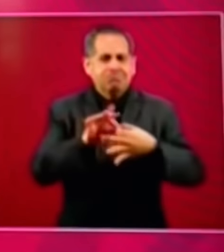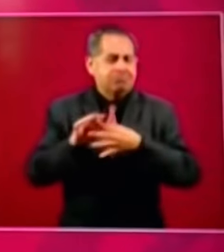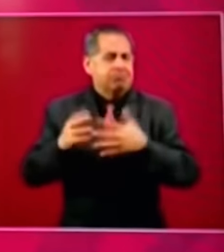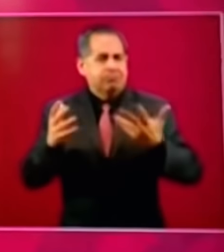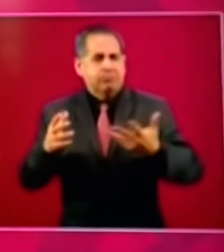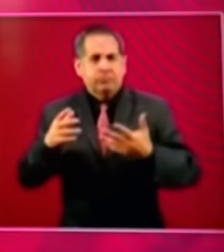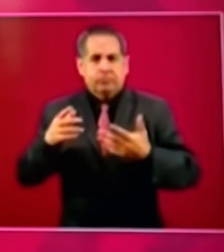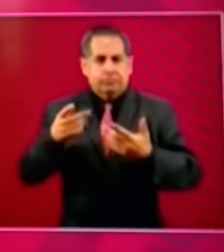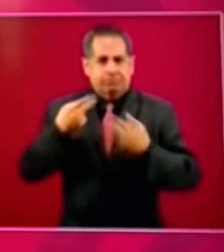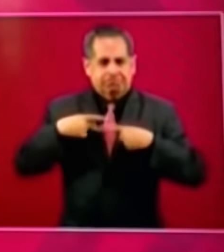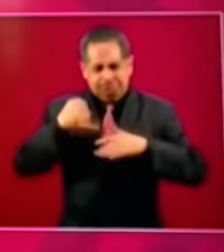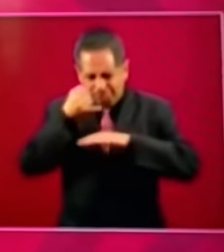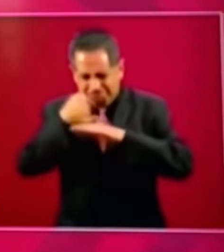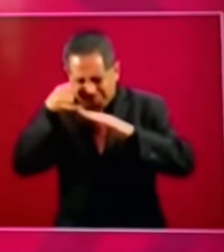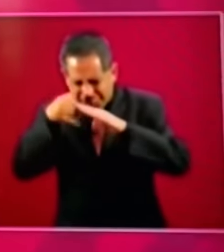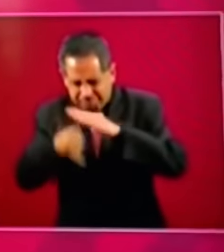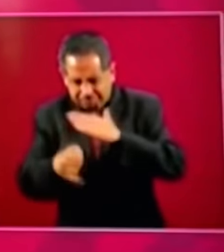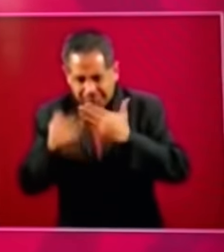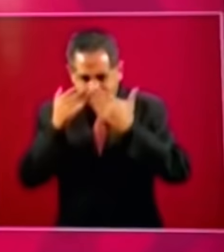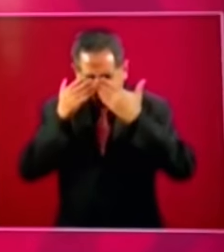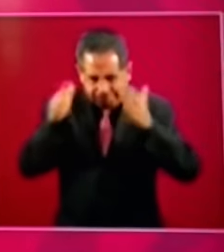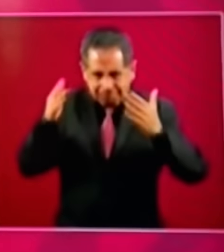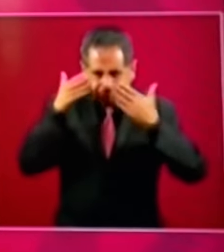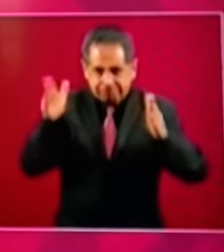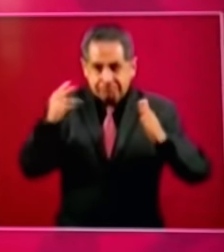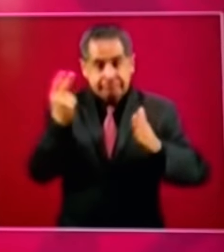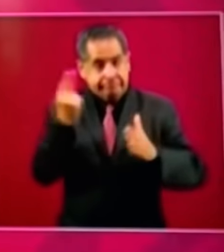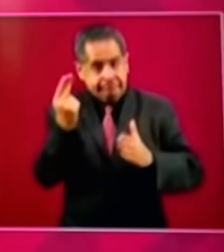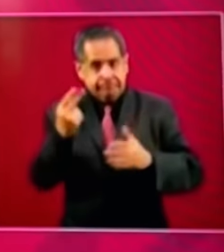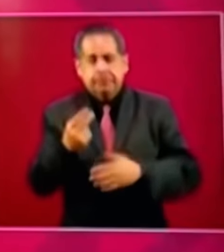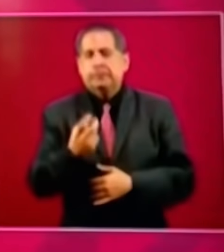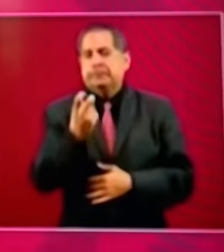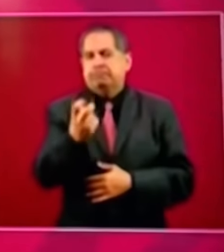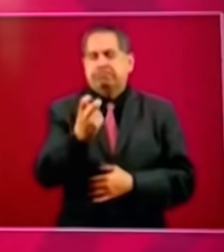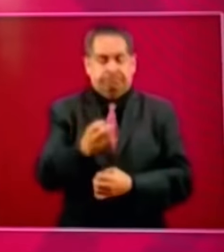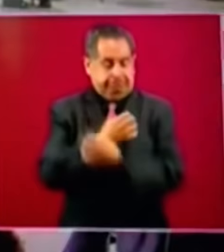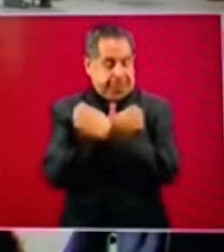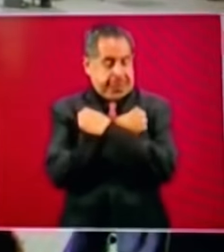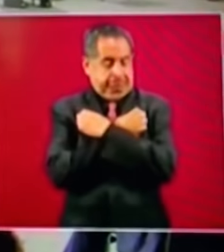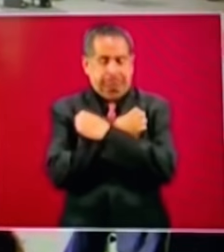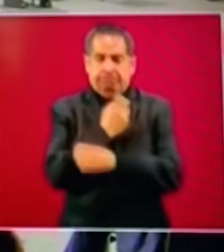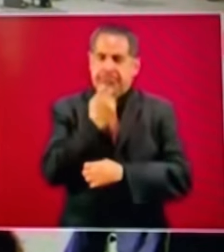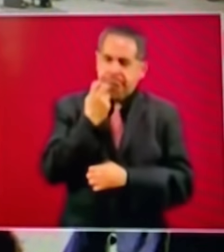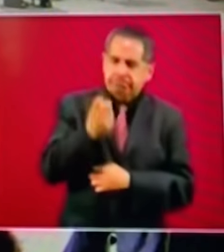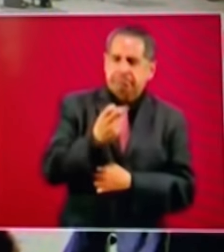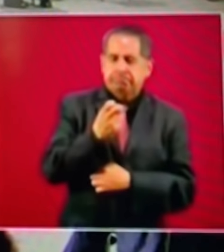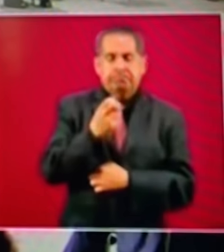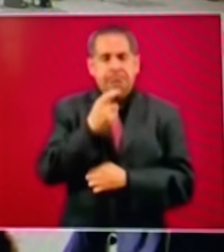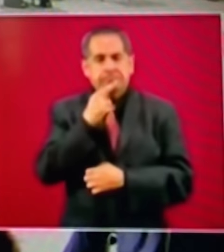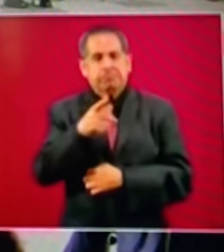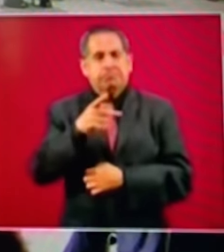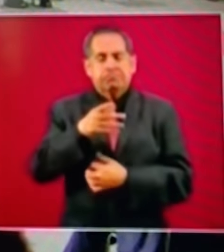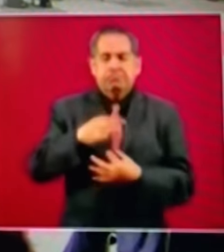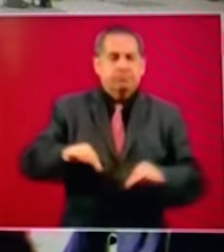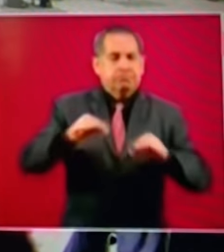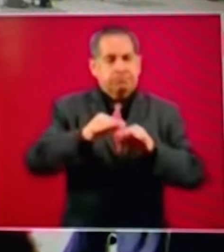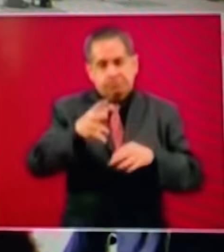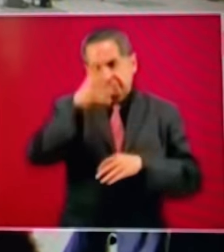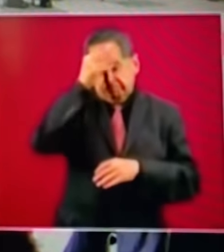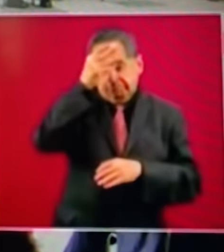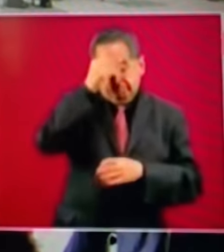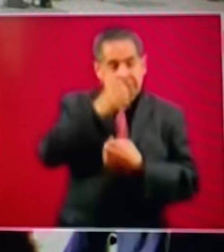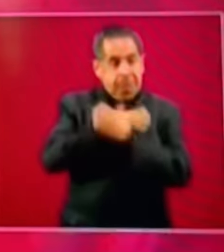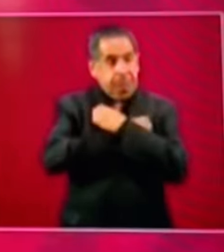del conocimiento estoy convencido de que es la educación no solo el mejor sino el único pasaporte